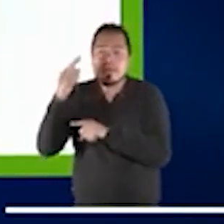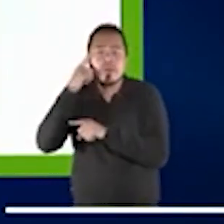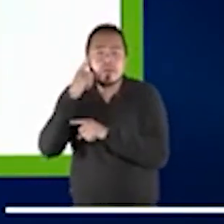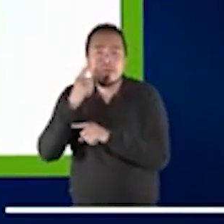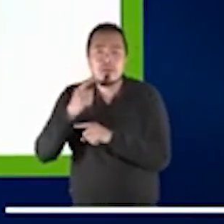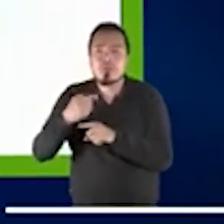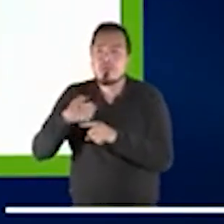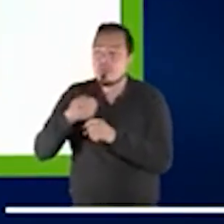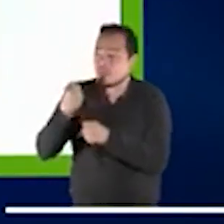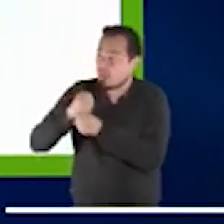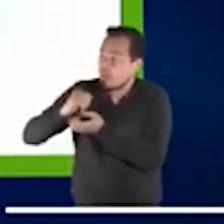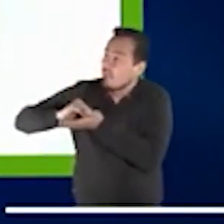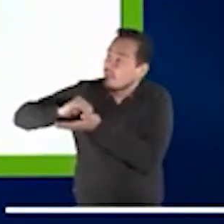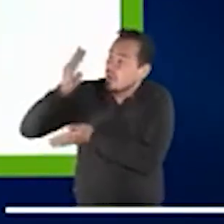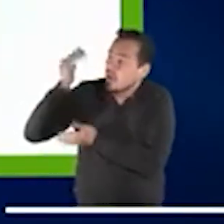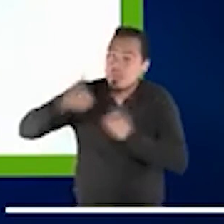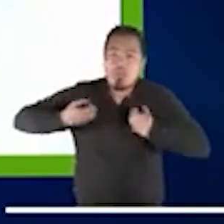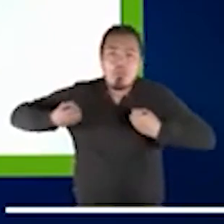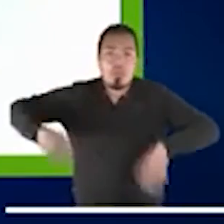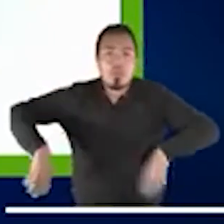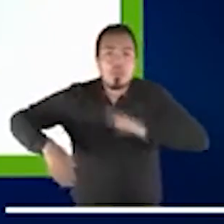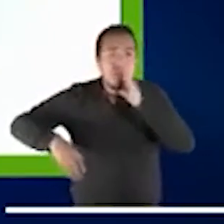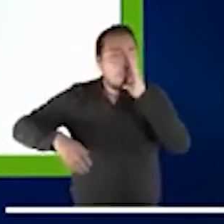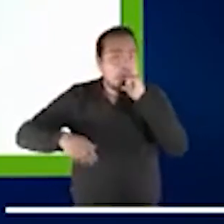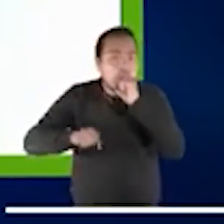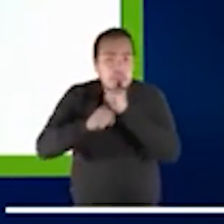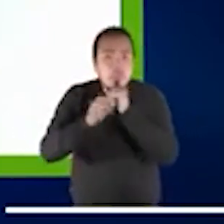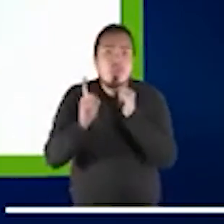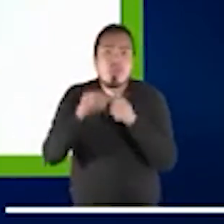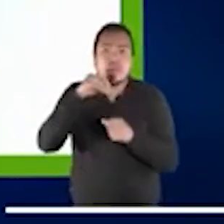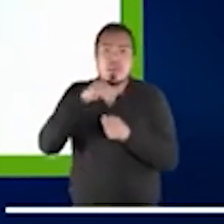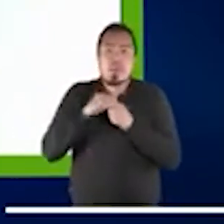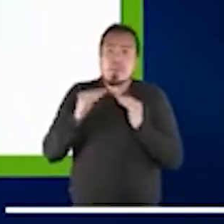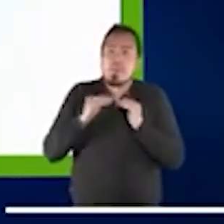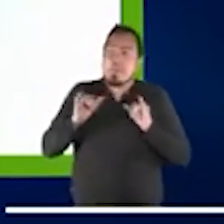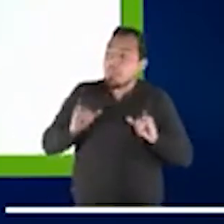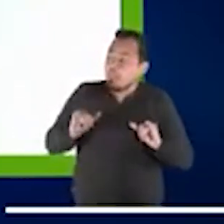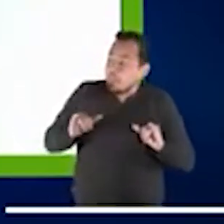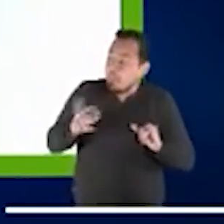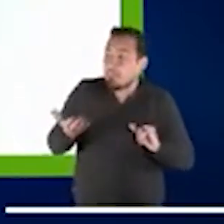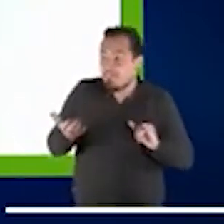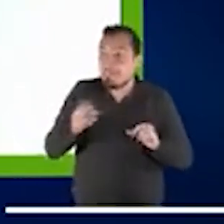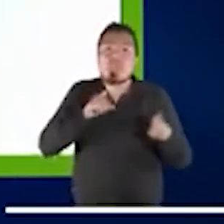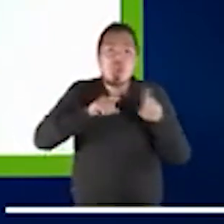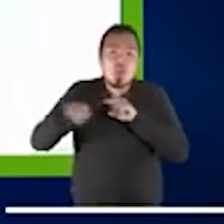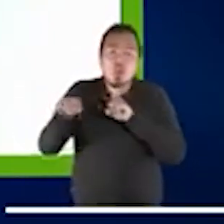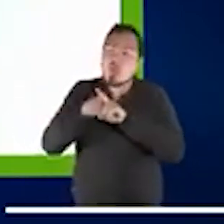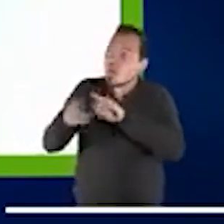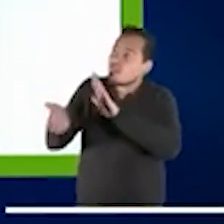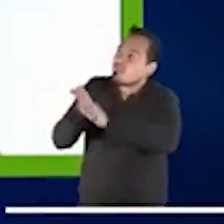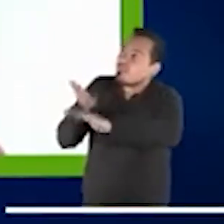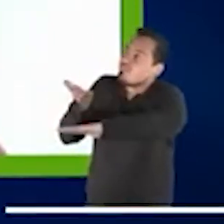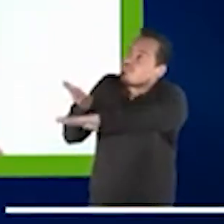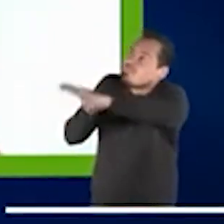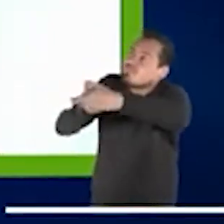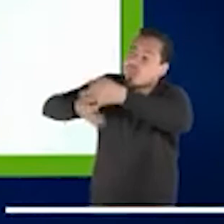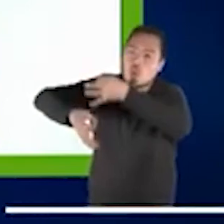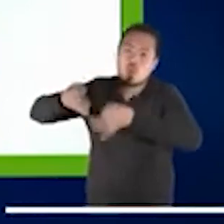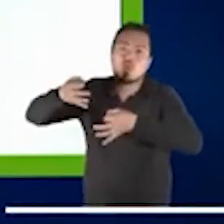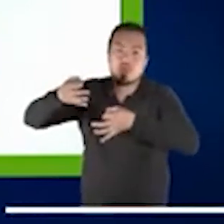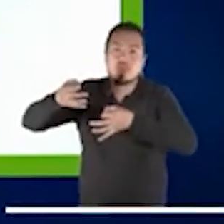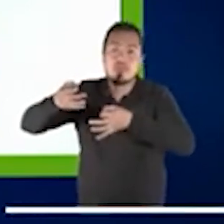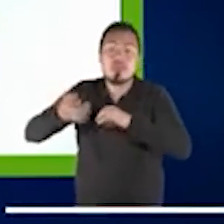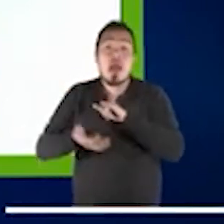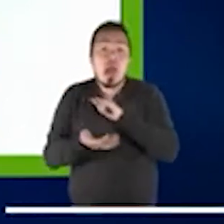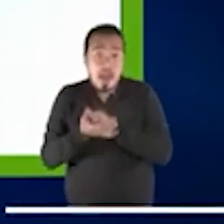de víctimas muy distintas y muchas que están pidiendo justicia de verdad y entonces lo que estamos buscando